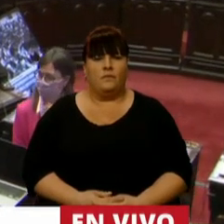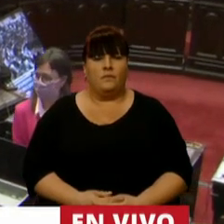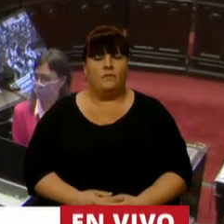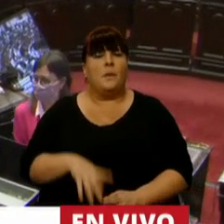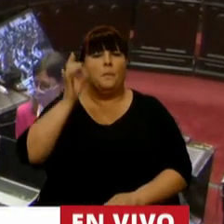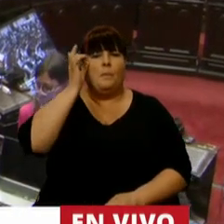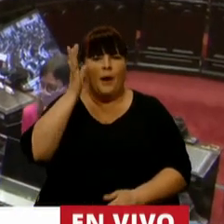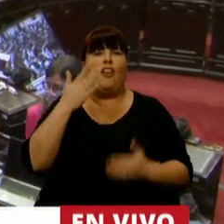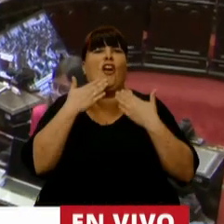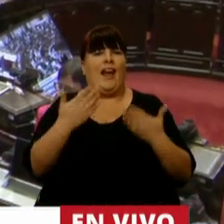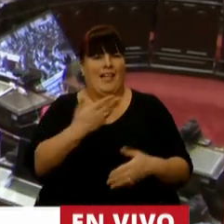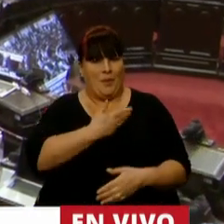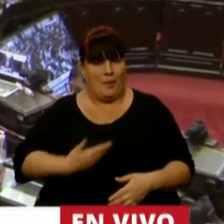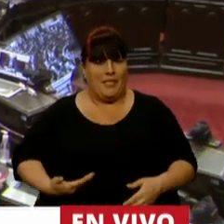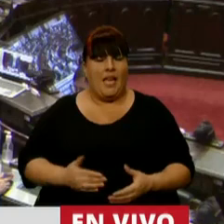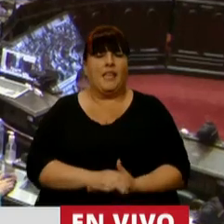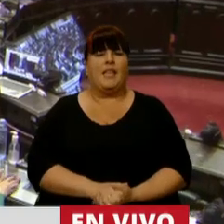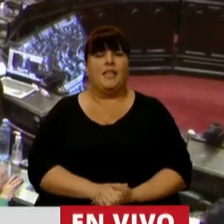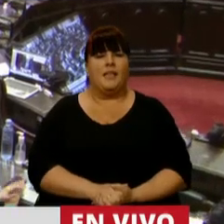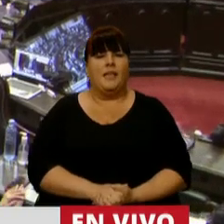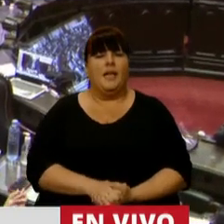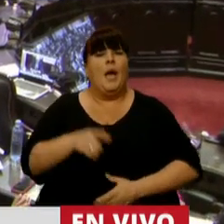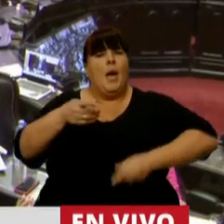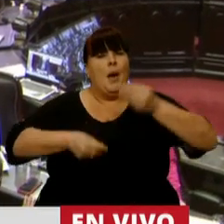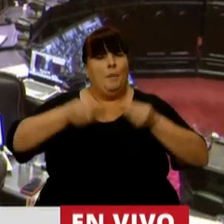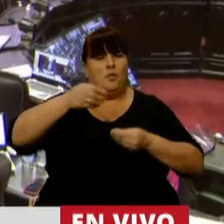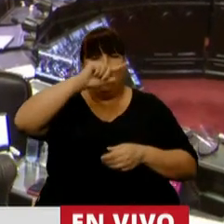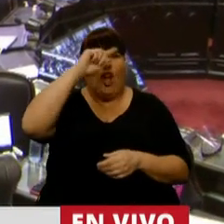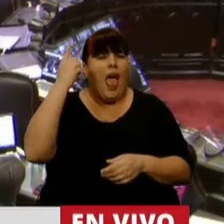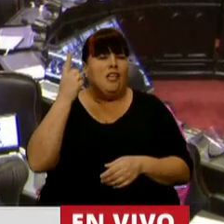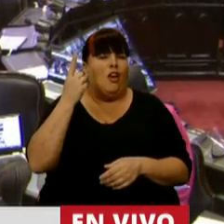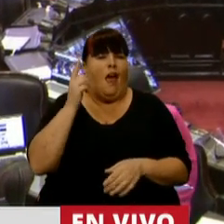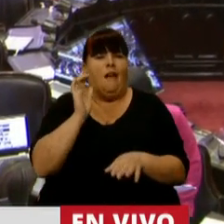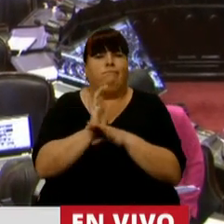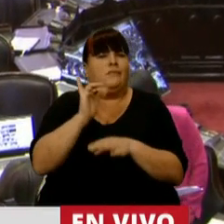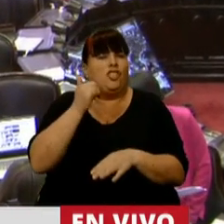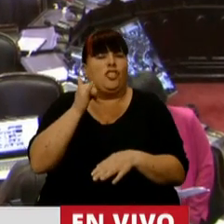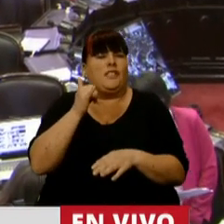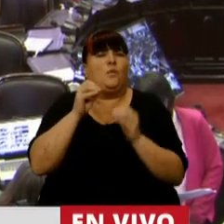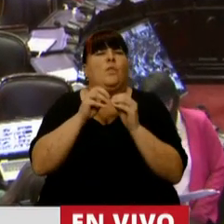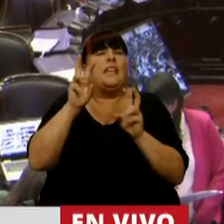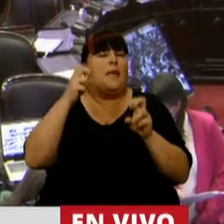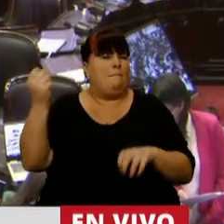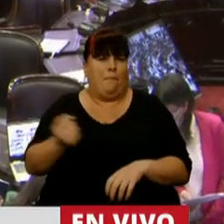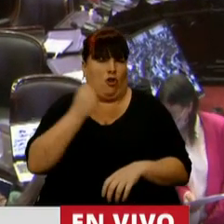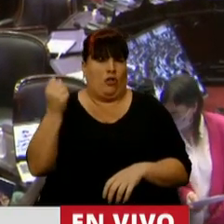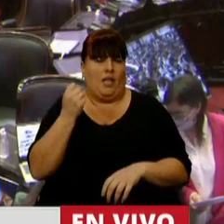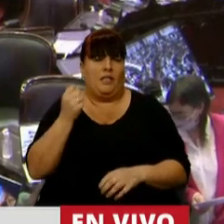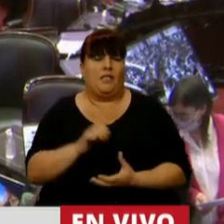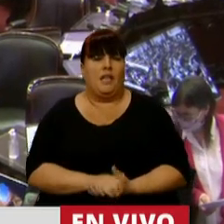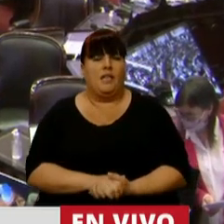Perdón, muchas gracias señor Presidente. El presupuesto nacional es sin dudas un asunto de vital importancia.